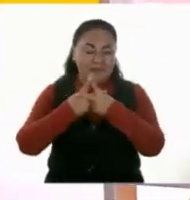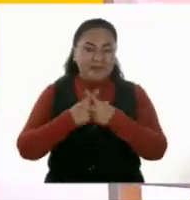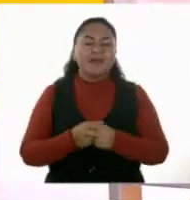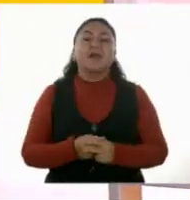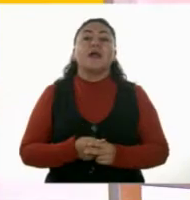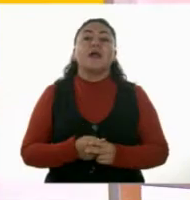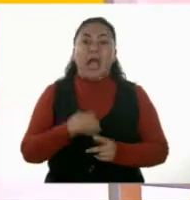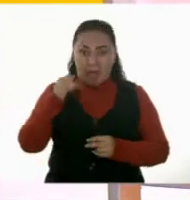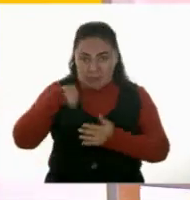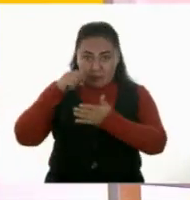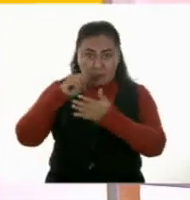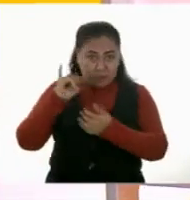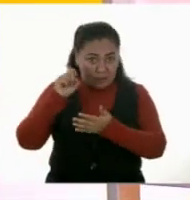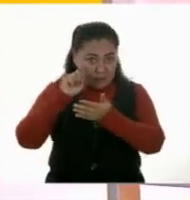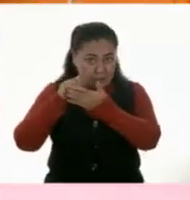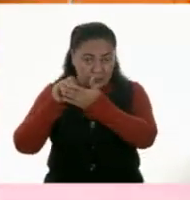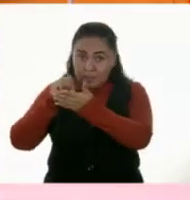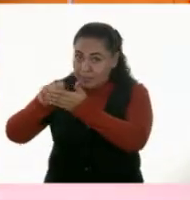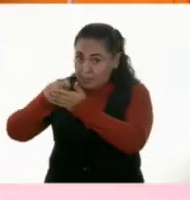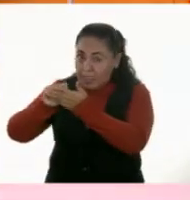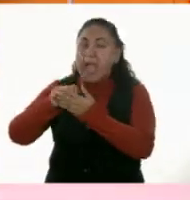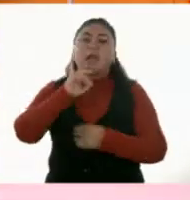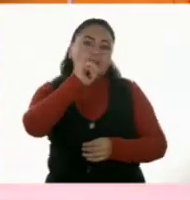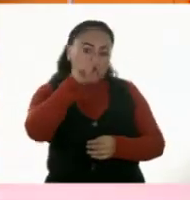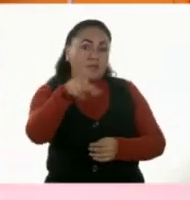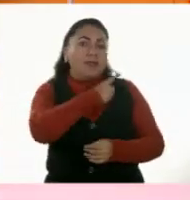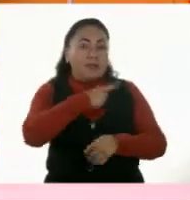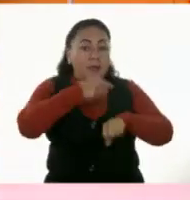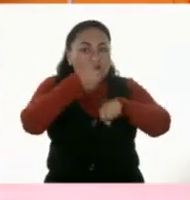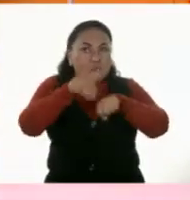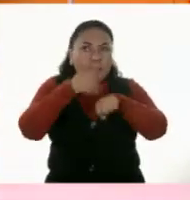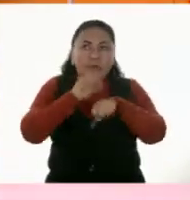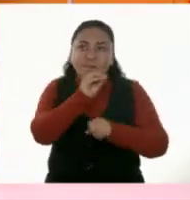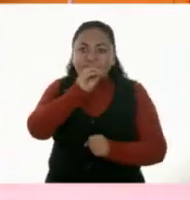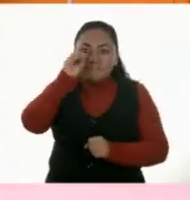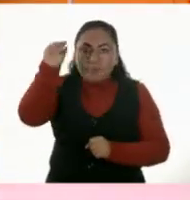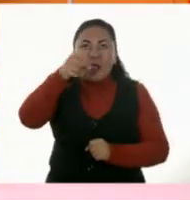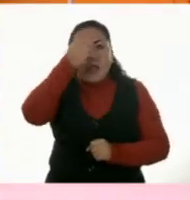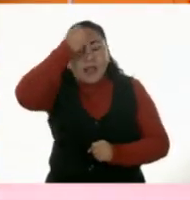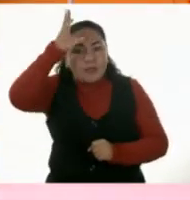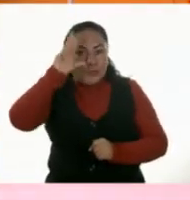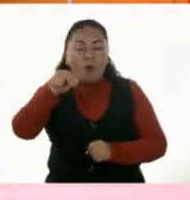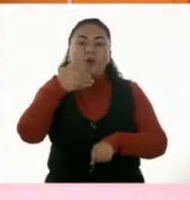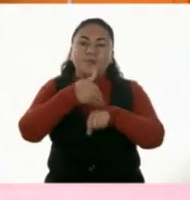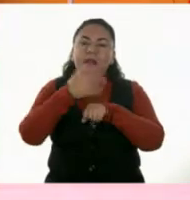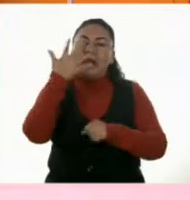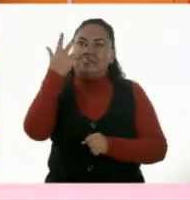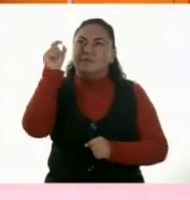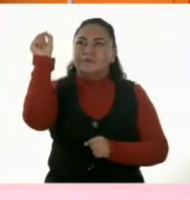Ah, y las anoto, ¿verdad? Anótalas, recuerda que debes de anotarlas para que no se te olviden.